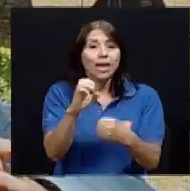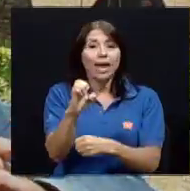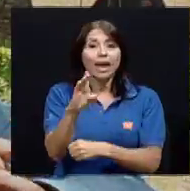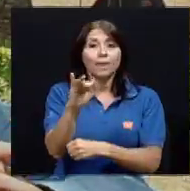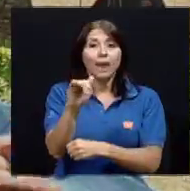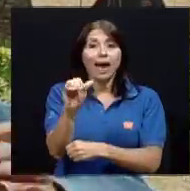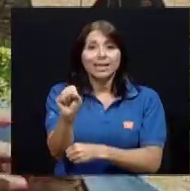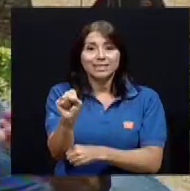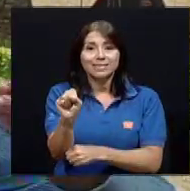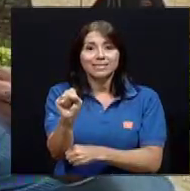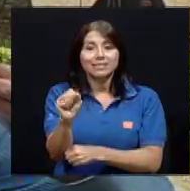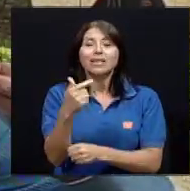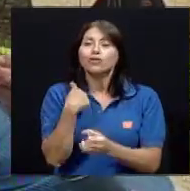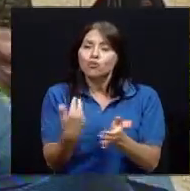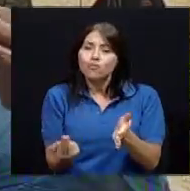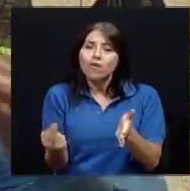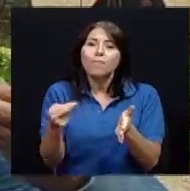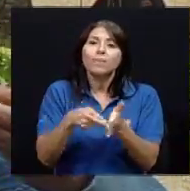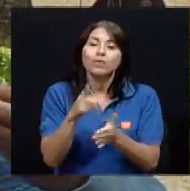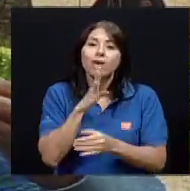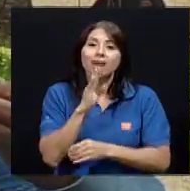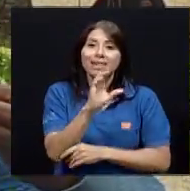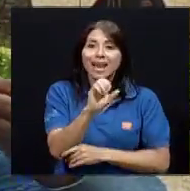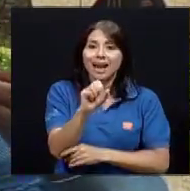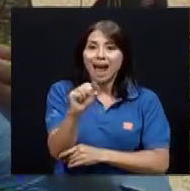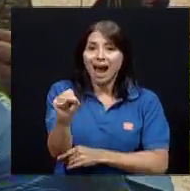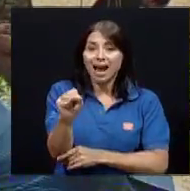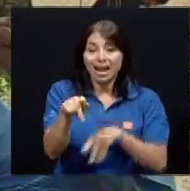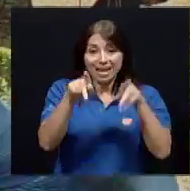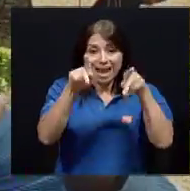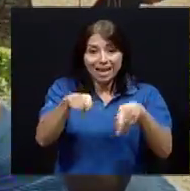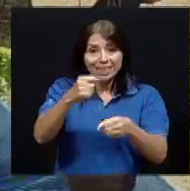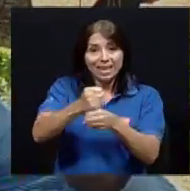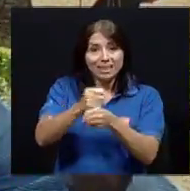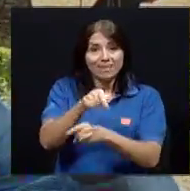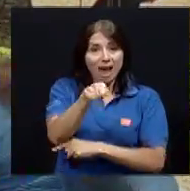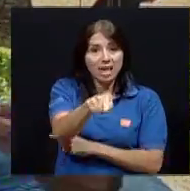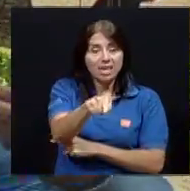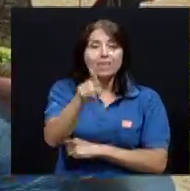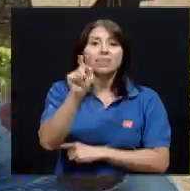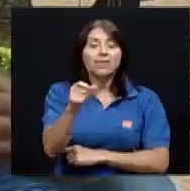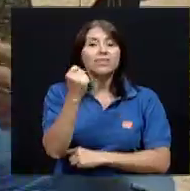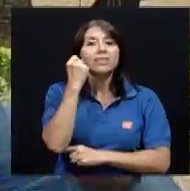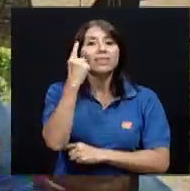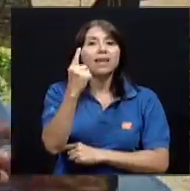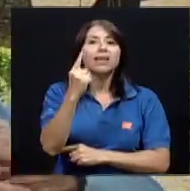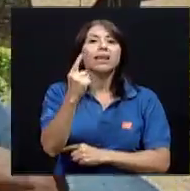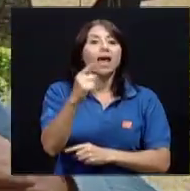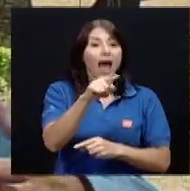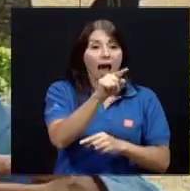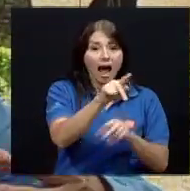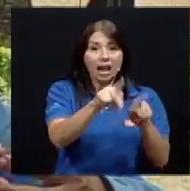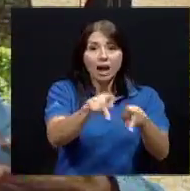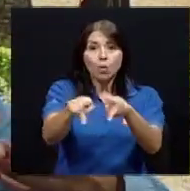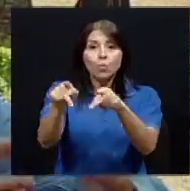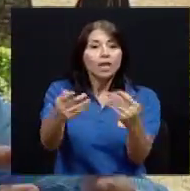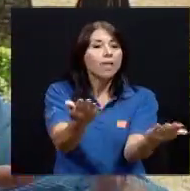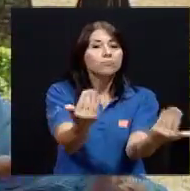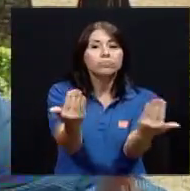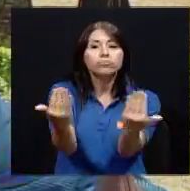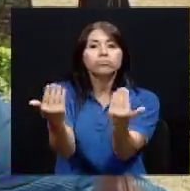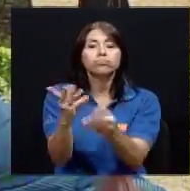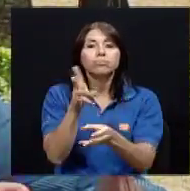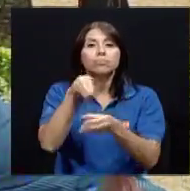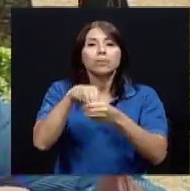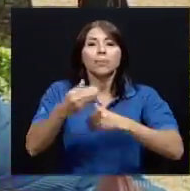para hablar de la Caja del Seguro Social, la gente que ahí trabaja debiera tener claro que tiene que involucrar a la comunidad en el proceso. Entonces, esos